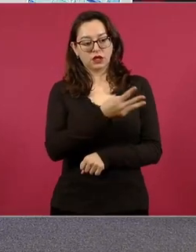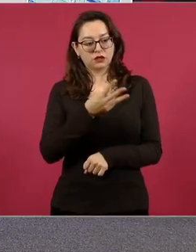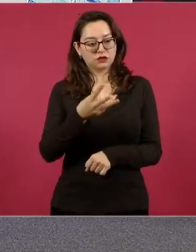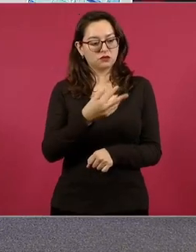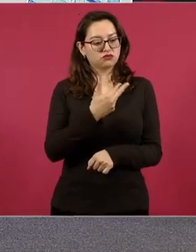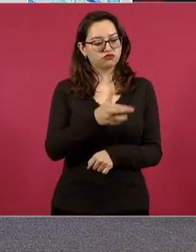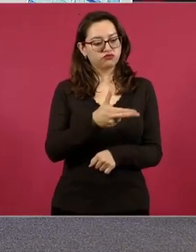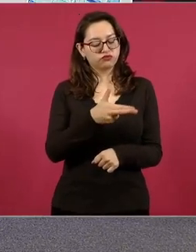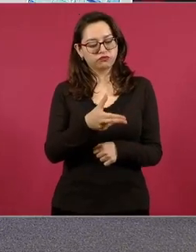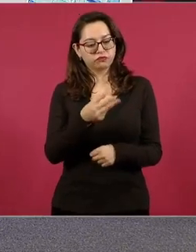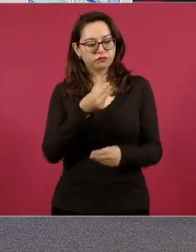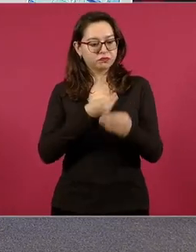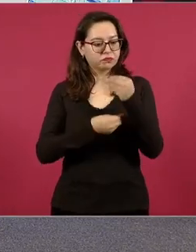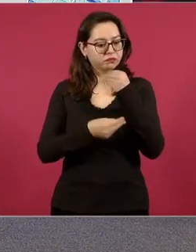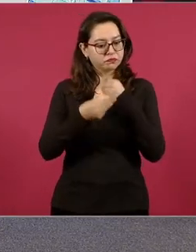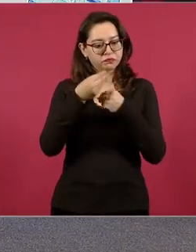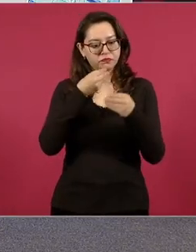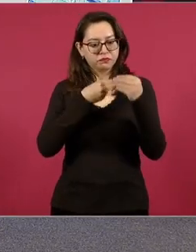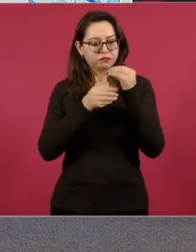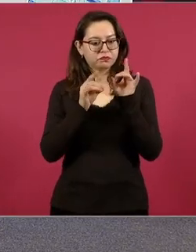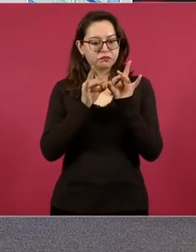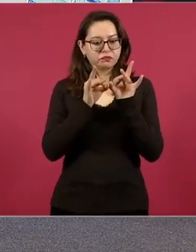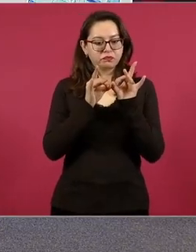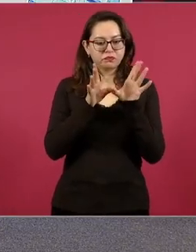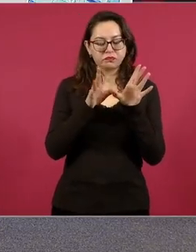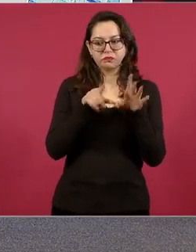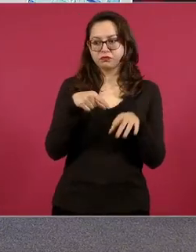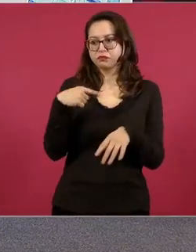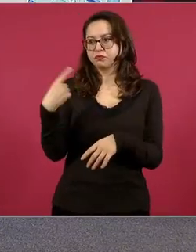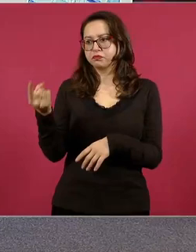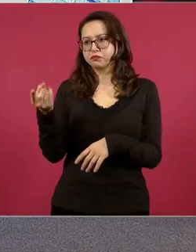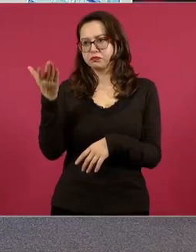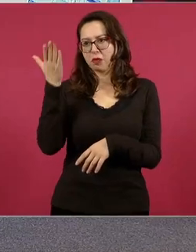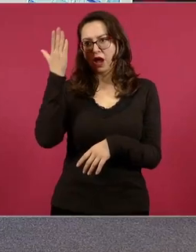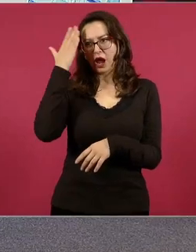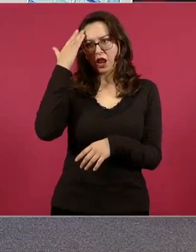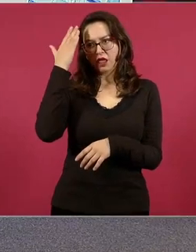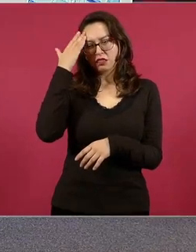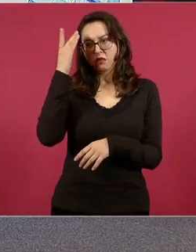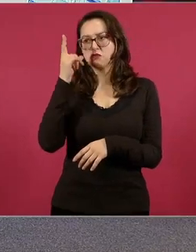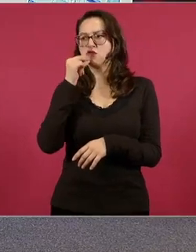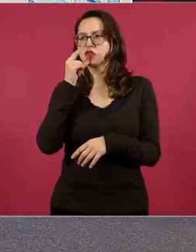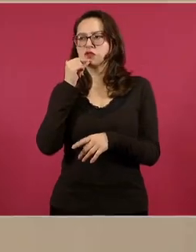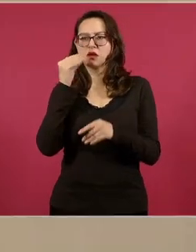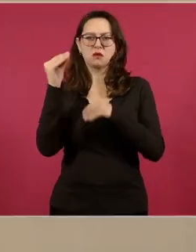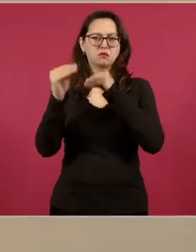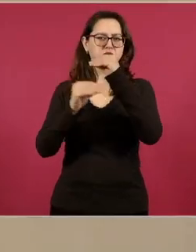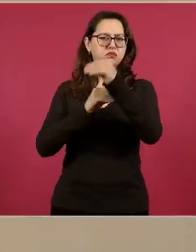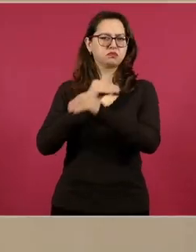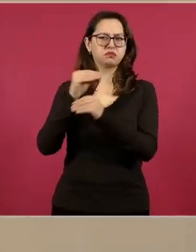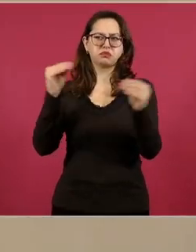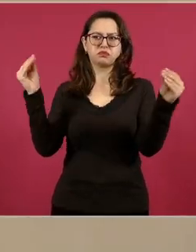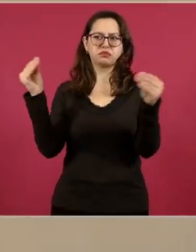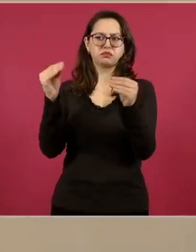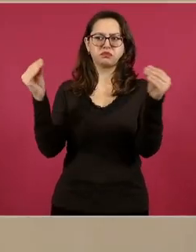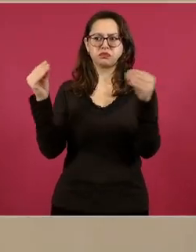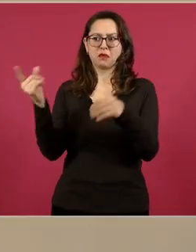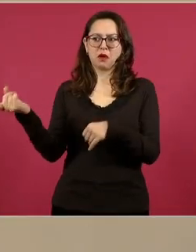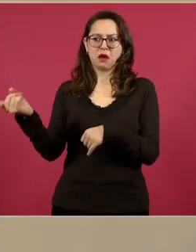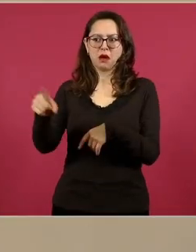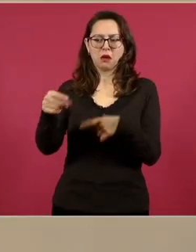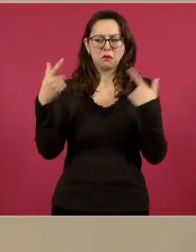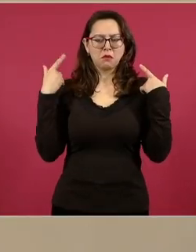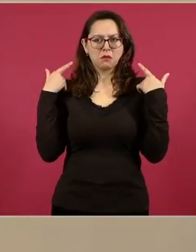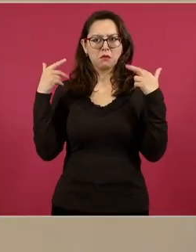comenzaron una riña golpeando al gerente, a un guardia de seguridad y a la víctima, el profesor de